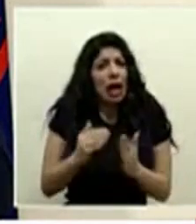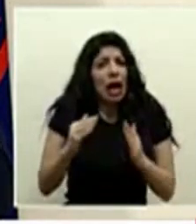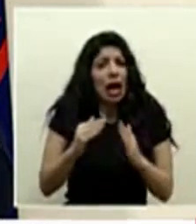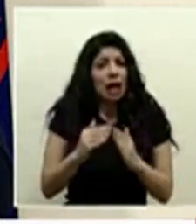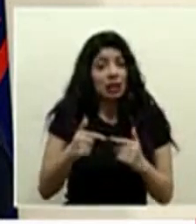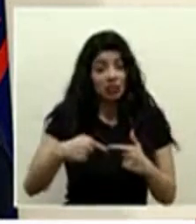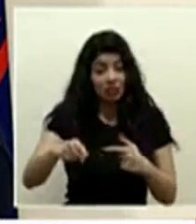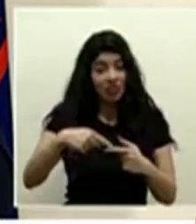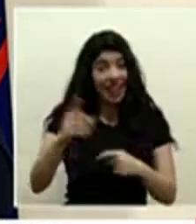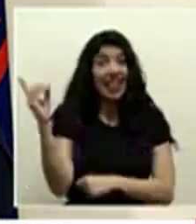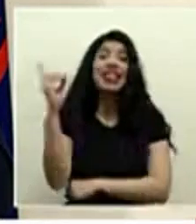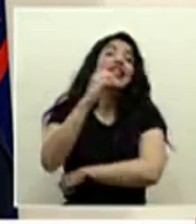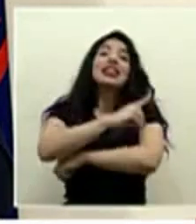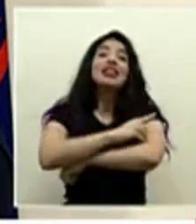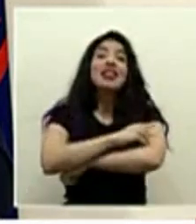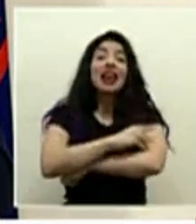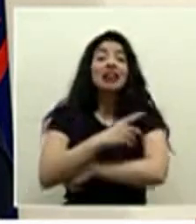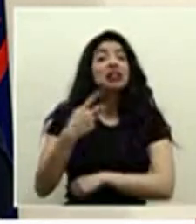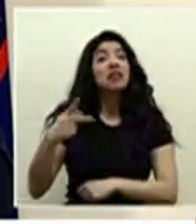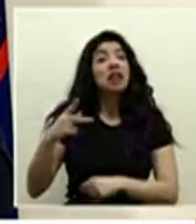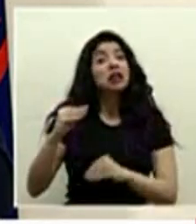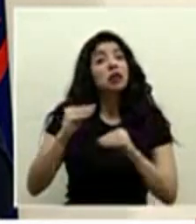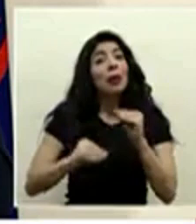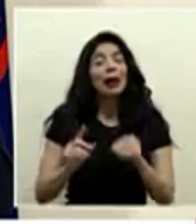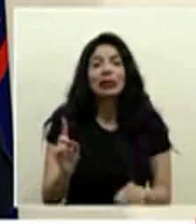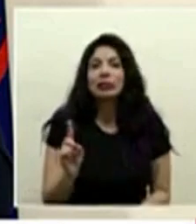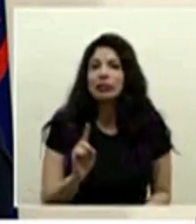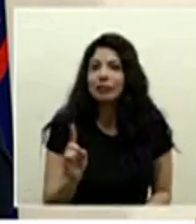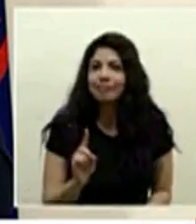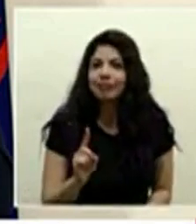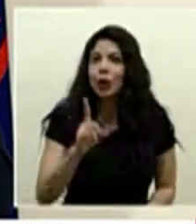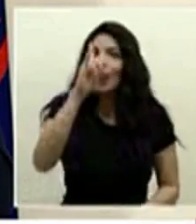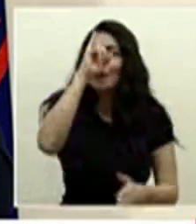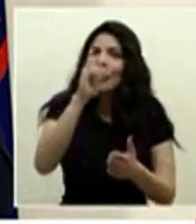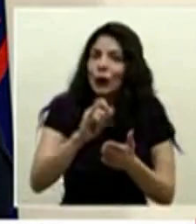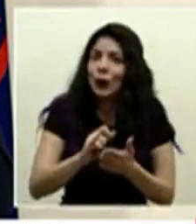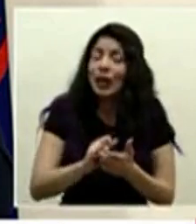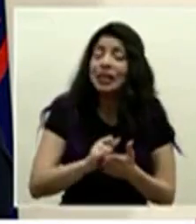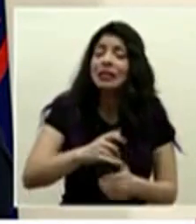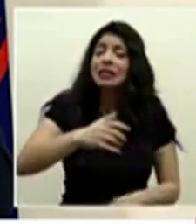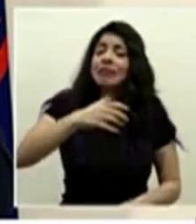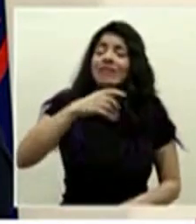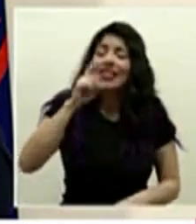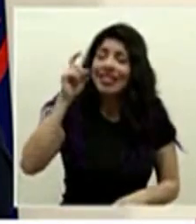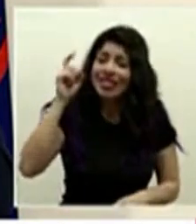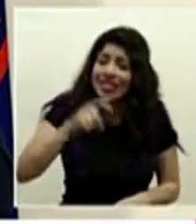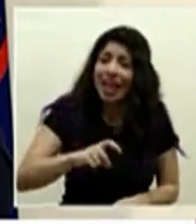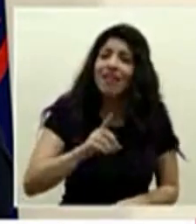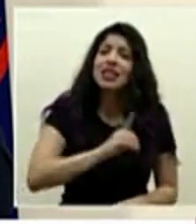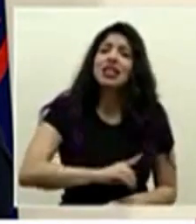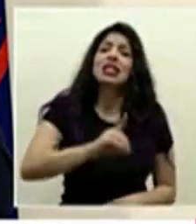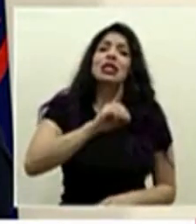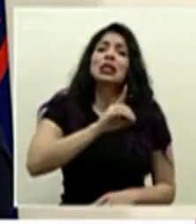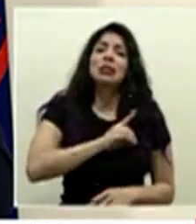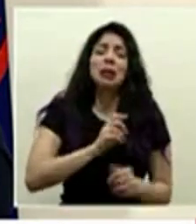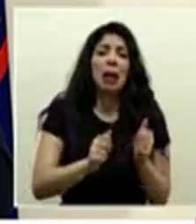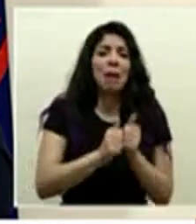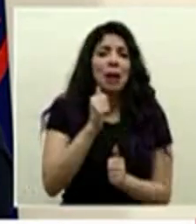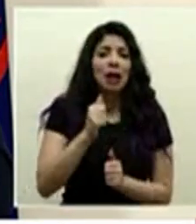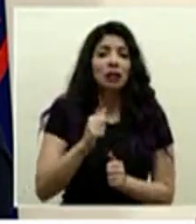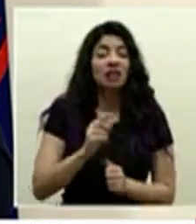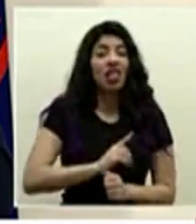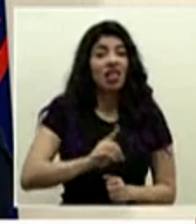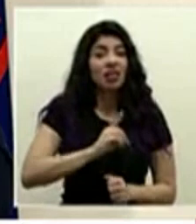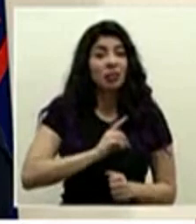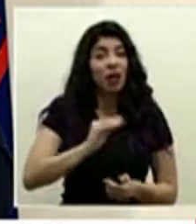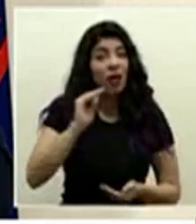de menor riesgo y por eso es que se requiere más disciplina no menos disciplina